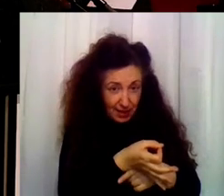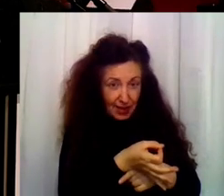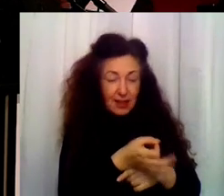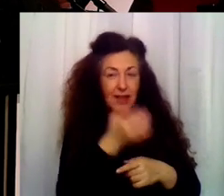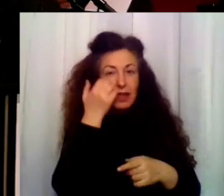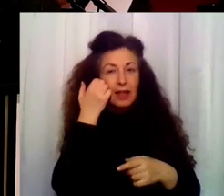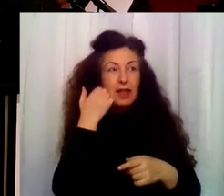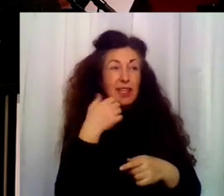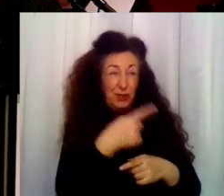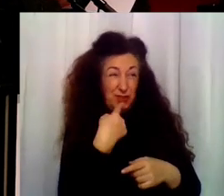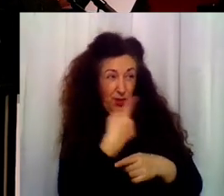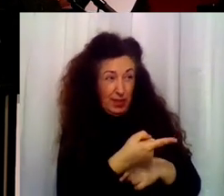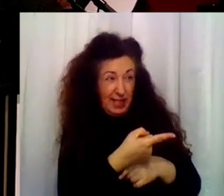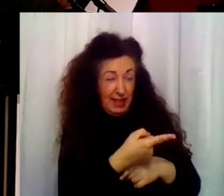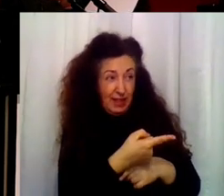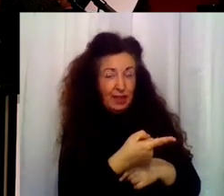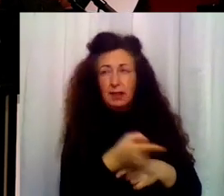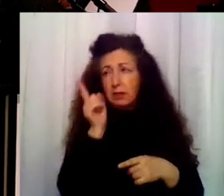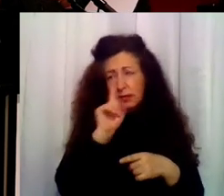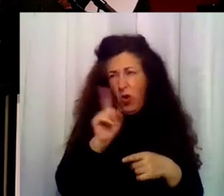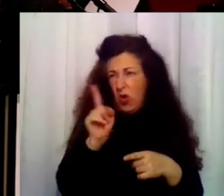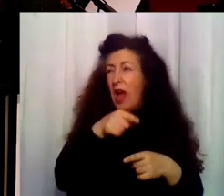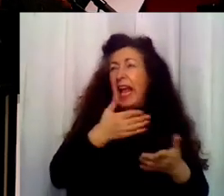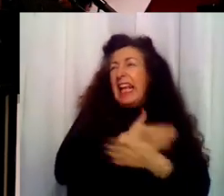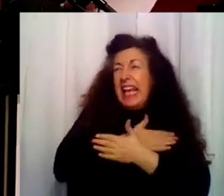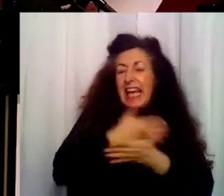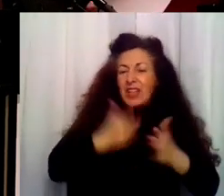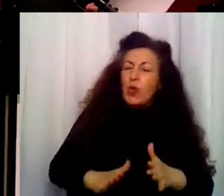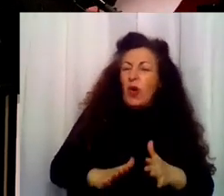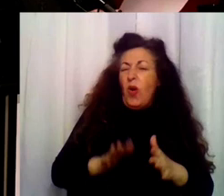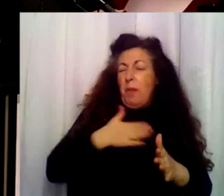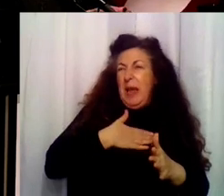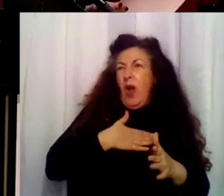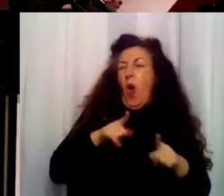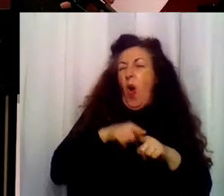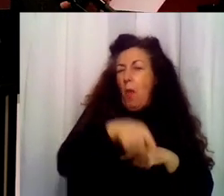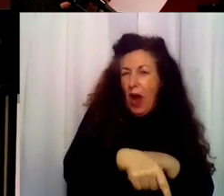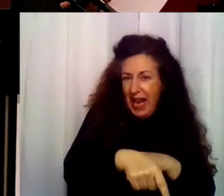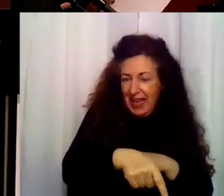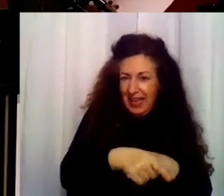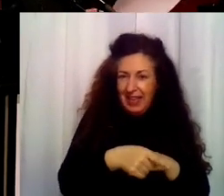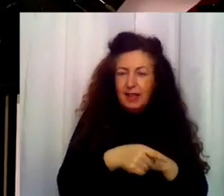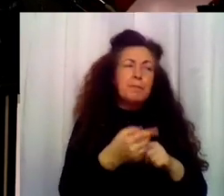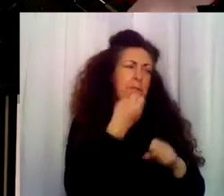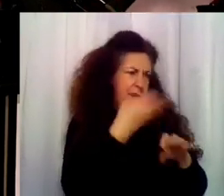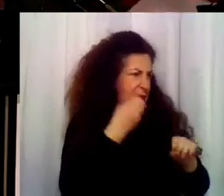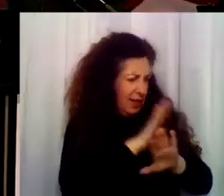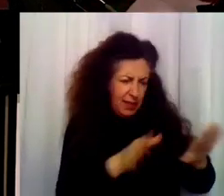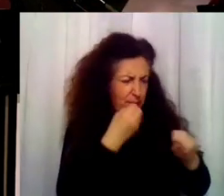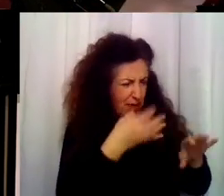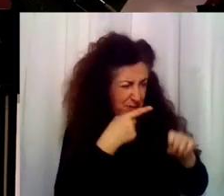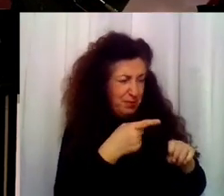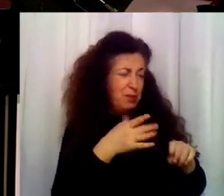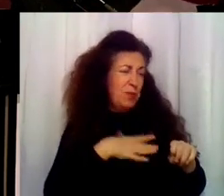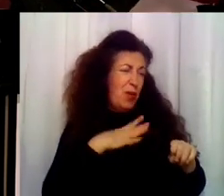lo vas a decir? No, no, no, ¿para qué? Él quiere al chico, ya es tan suyo como mío. Bueno, si es que ahora mismo es de alguno de los dos. Bueno, a ver, está bien, está bien. ¿Me